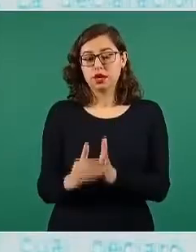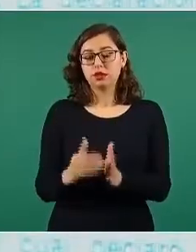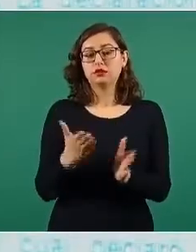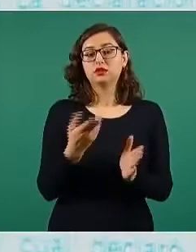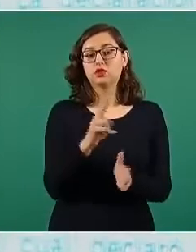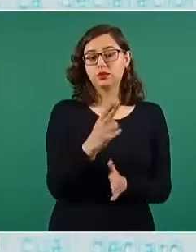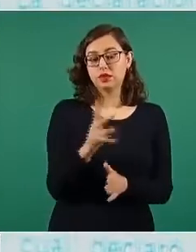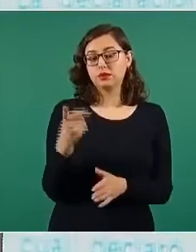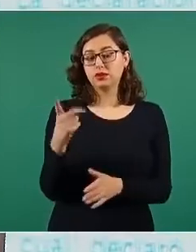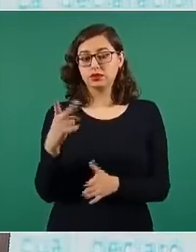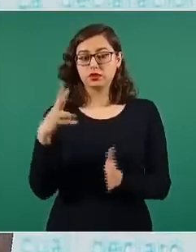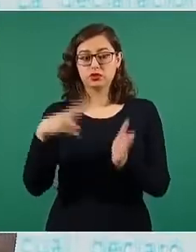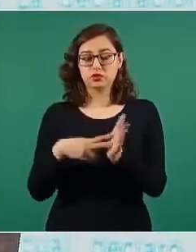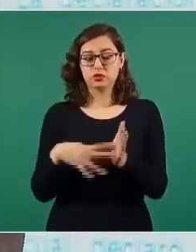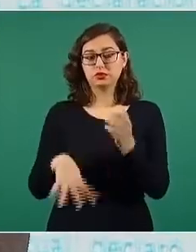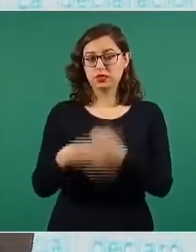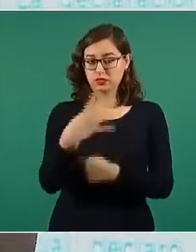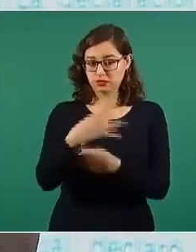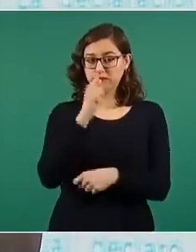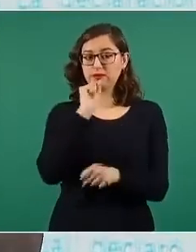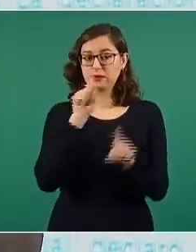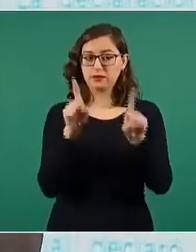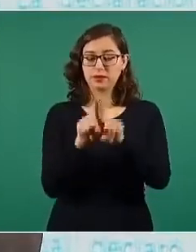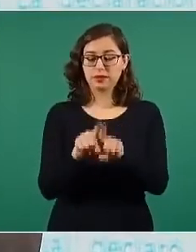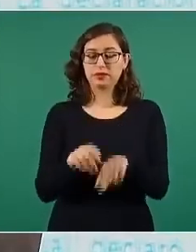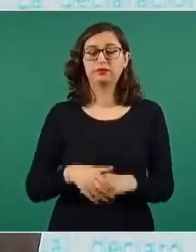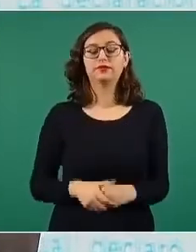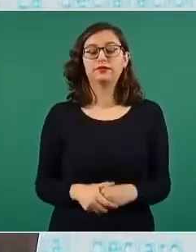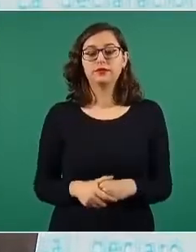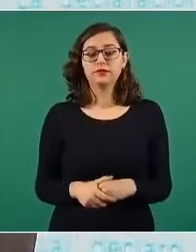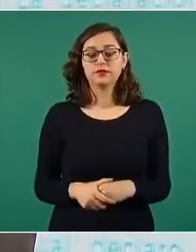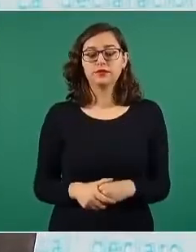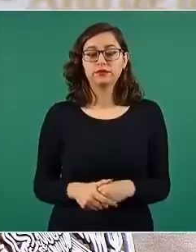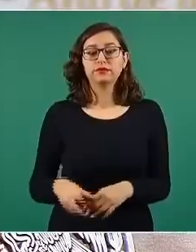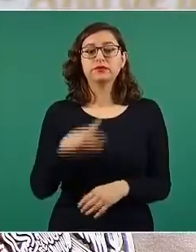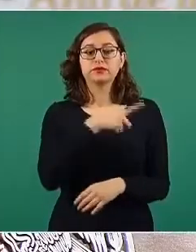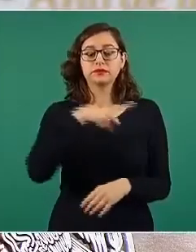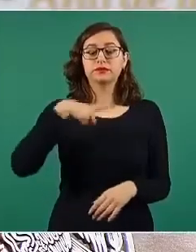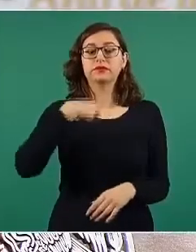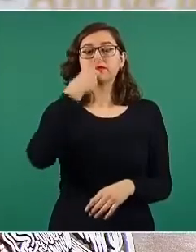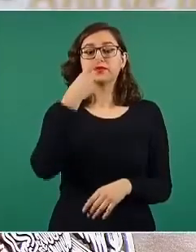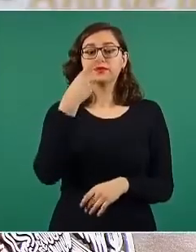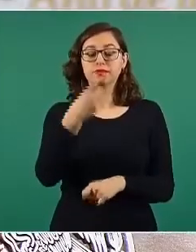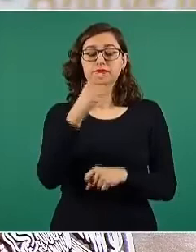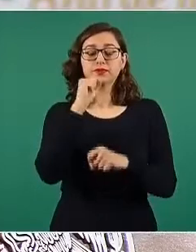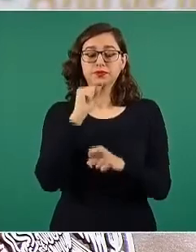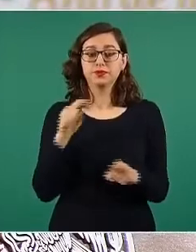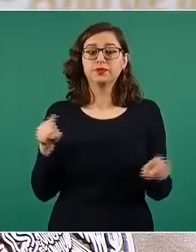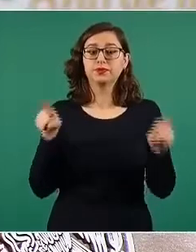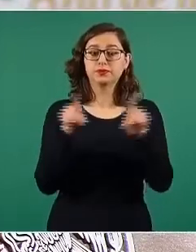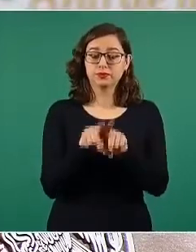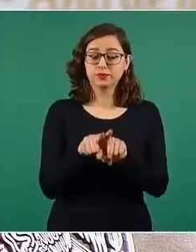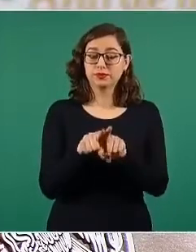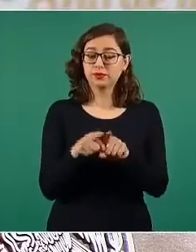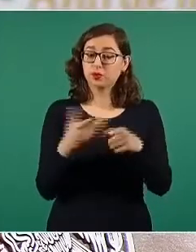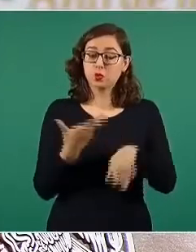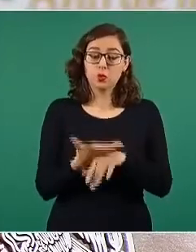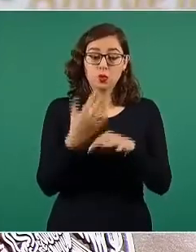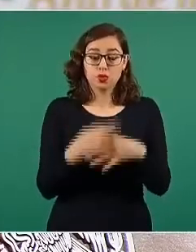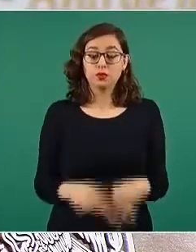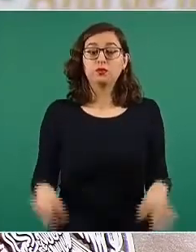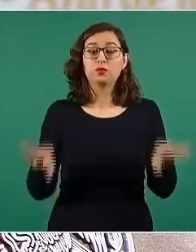de noviembre y diciembre del año 2014. Hay que señalar también, como una parte importante,